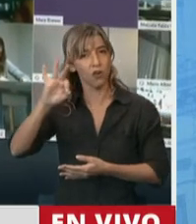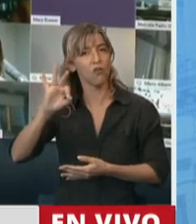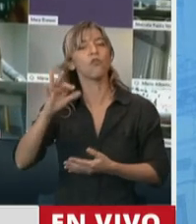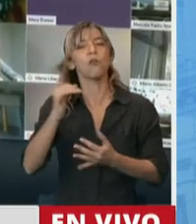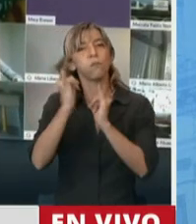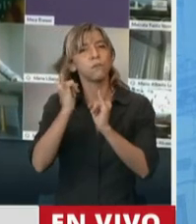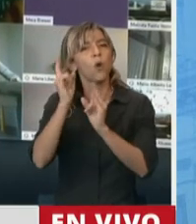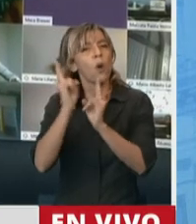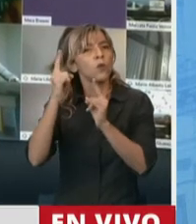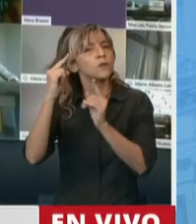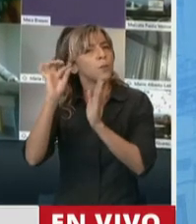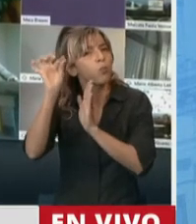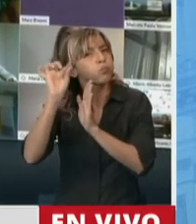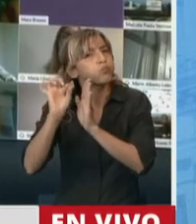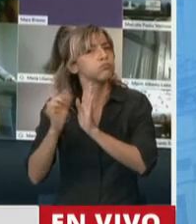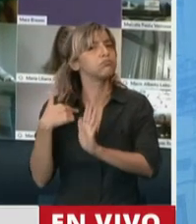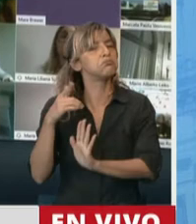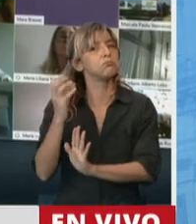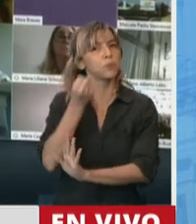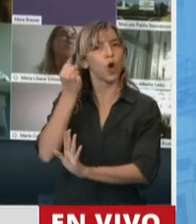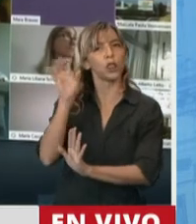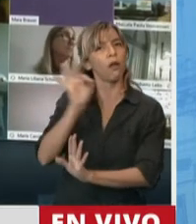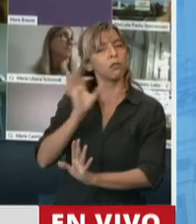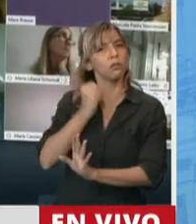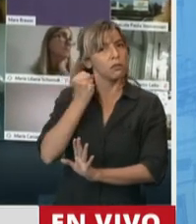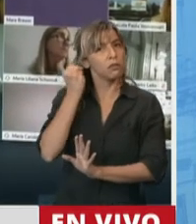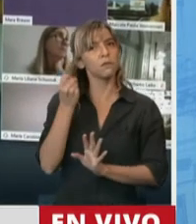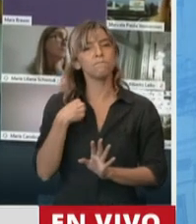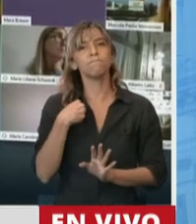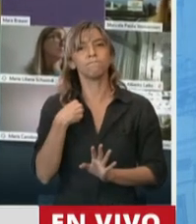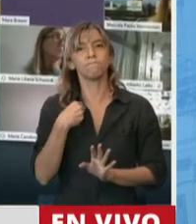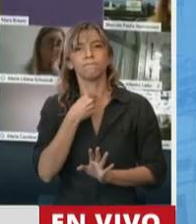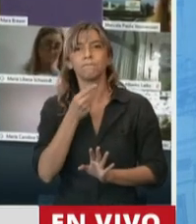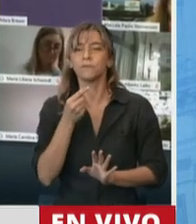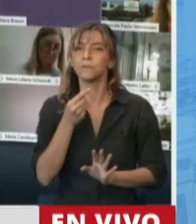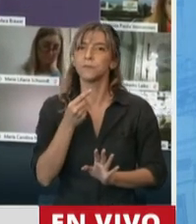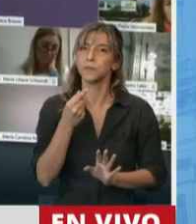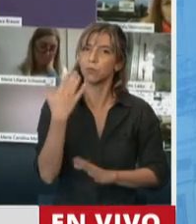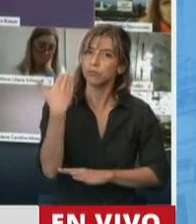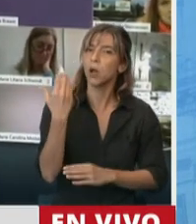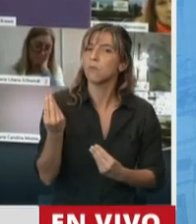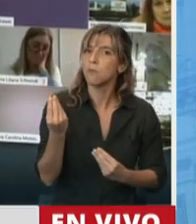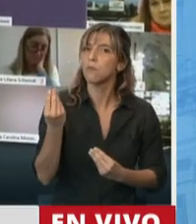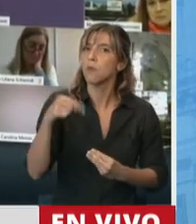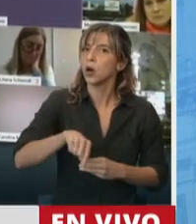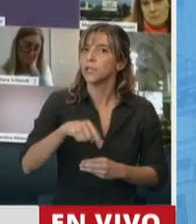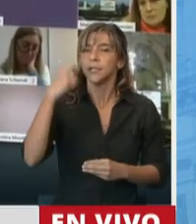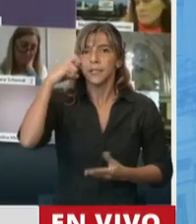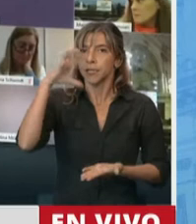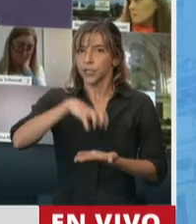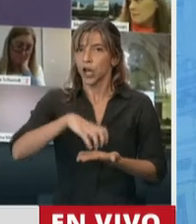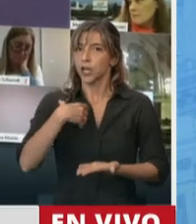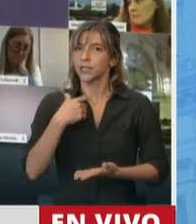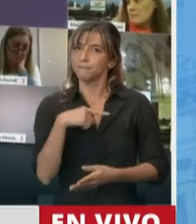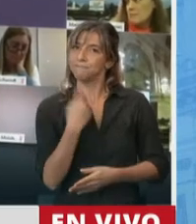y creo que habría que tomarlas porque como Congreso de la Nación tenemos algunas deudas